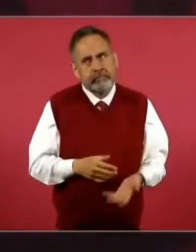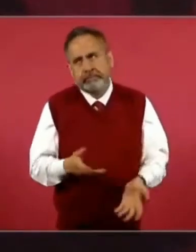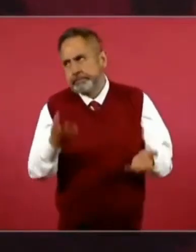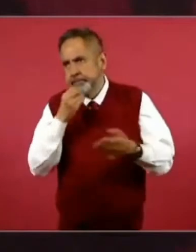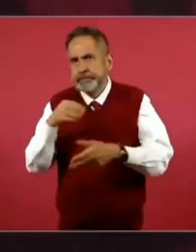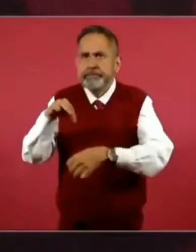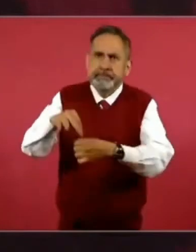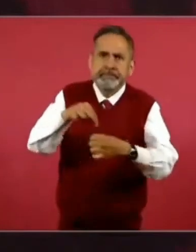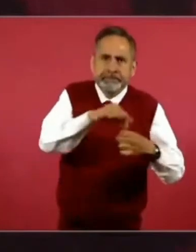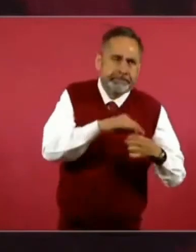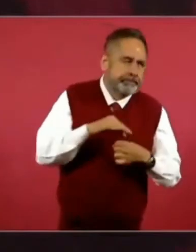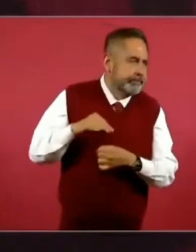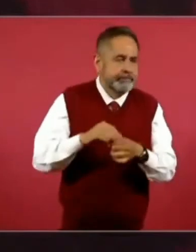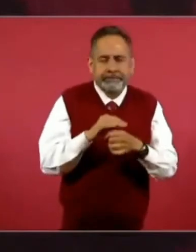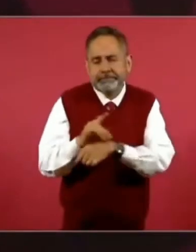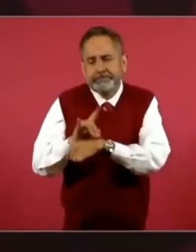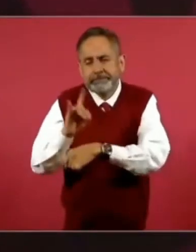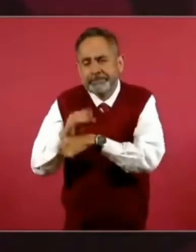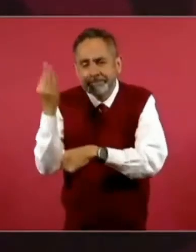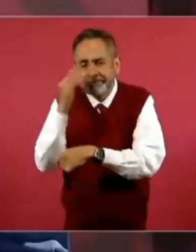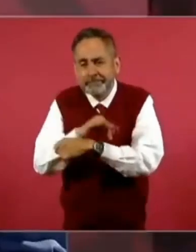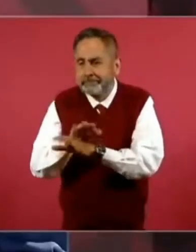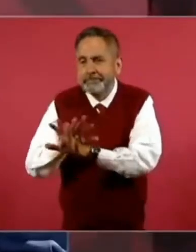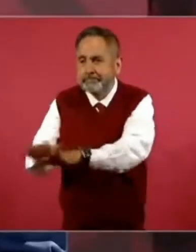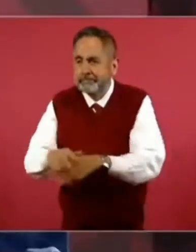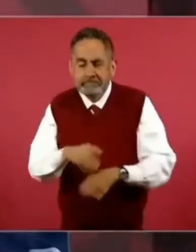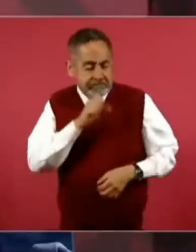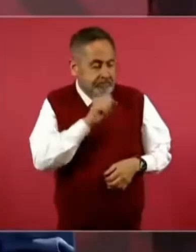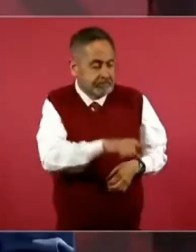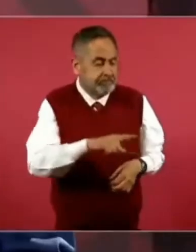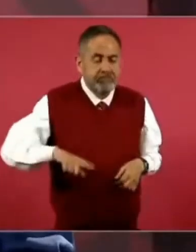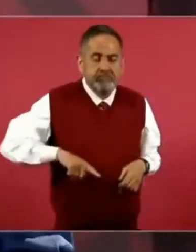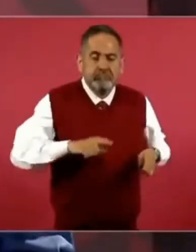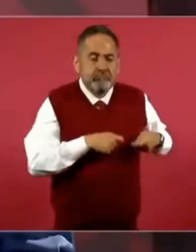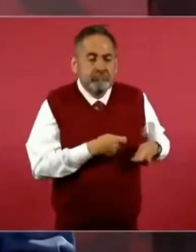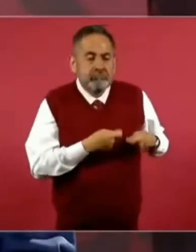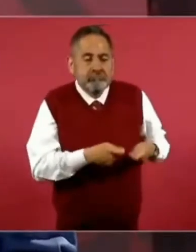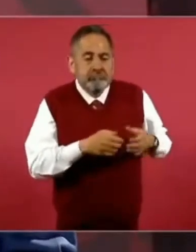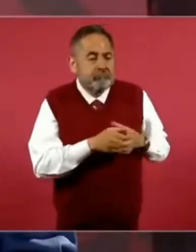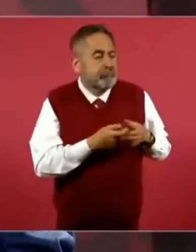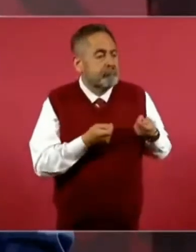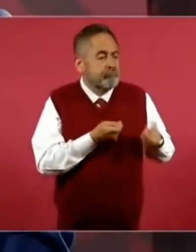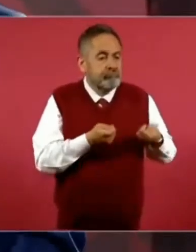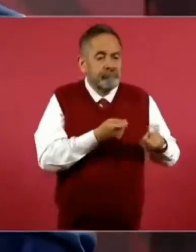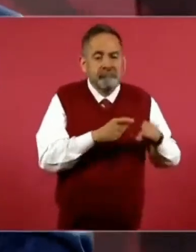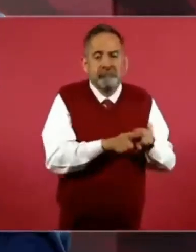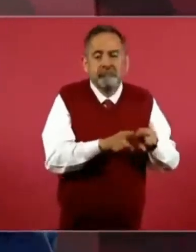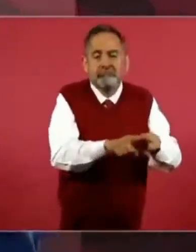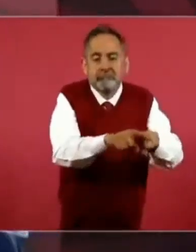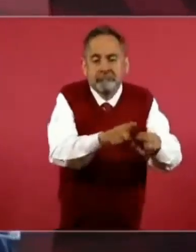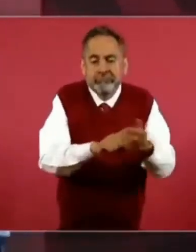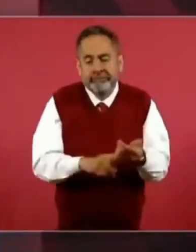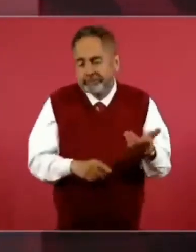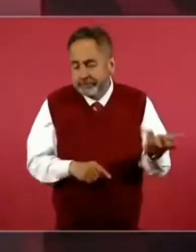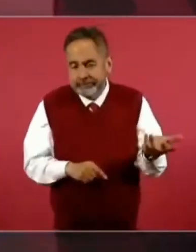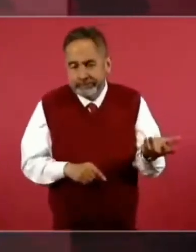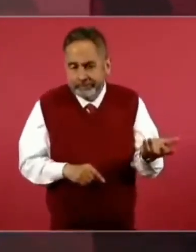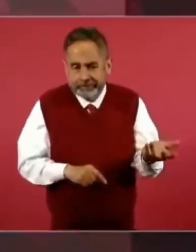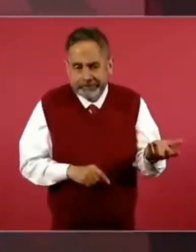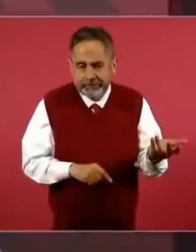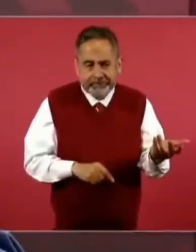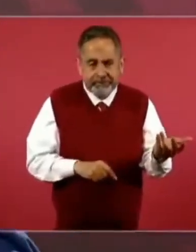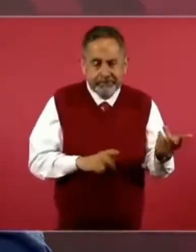pero no se